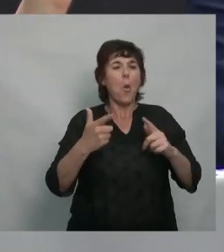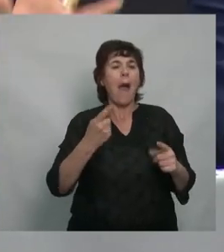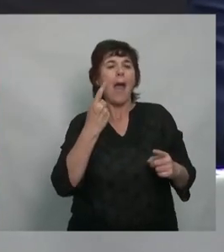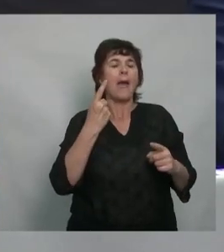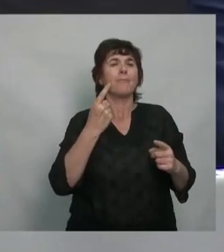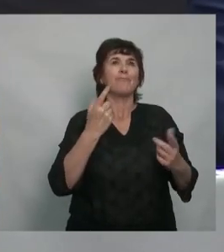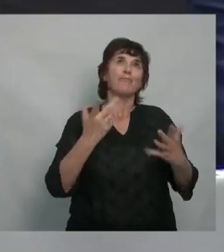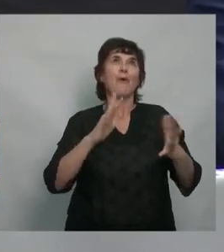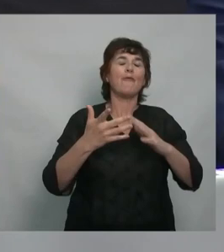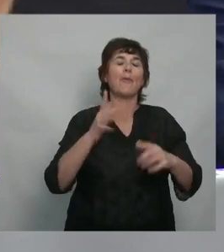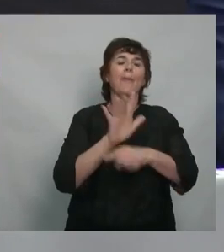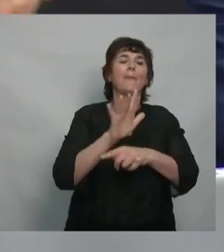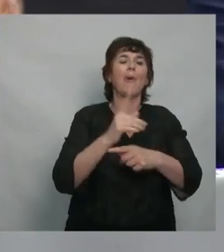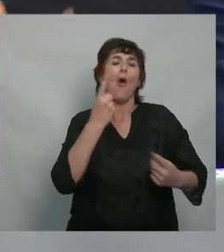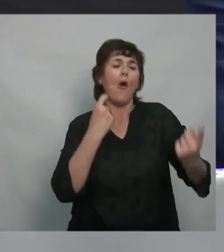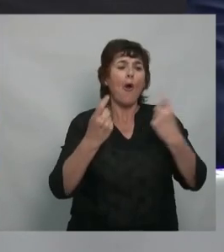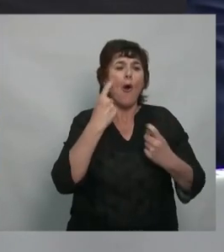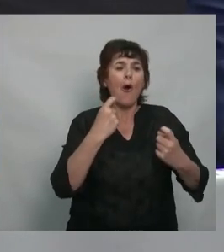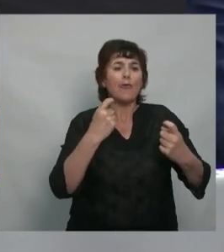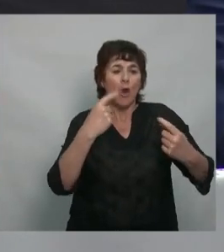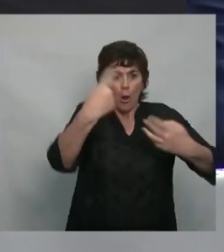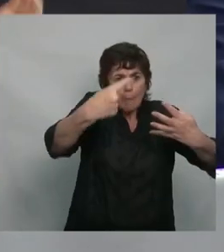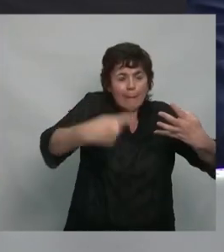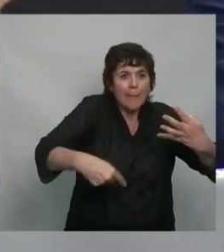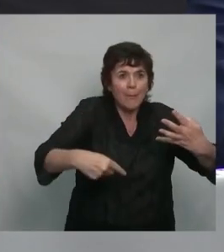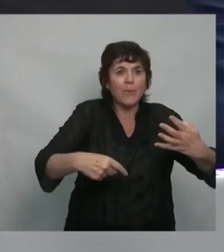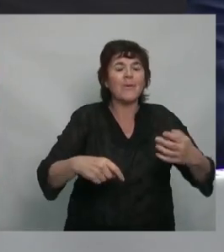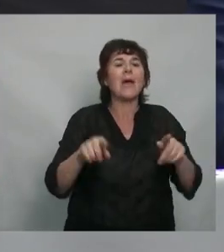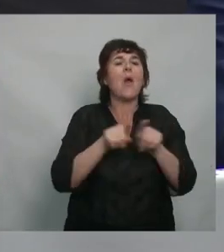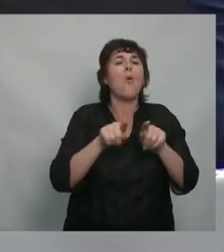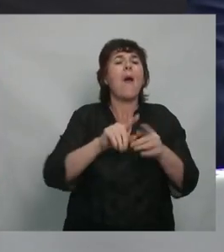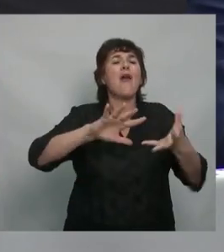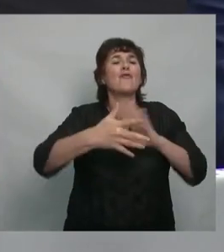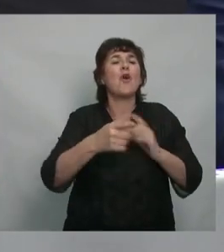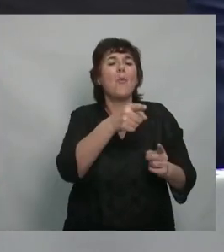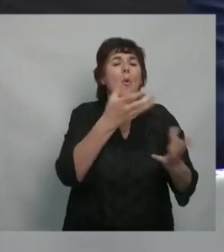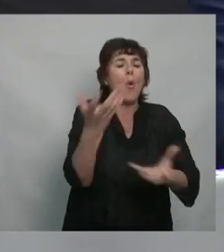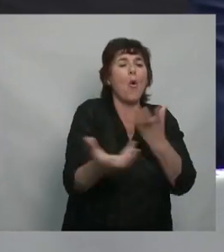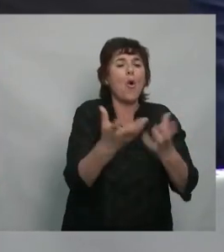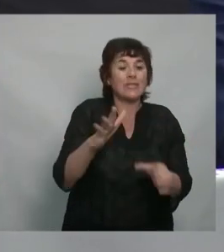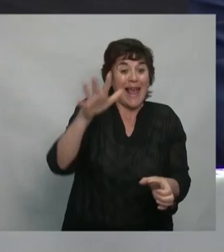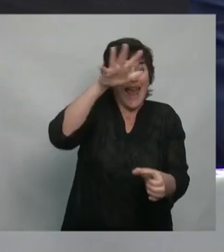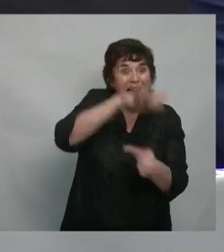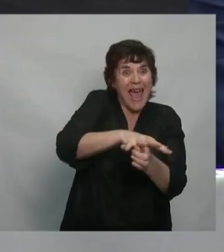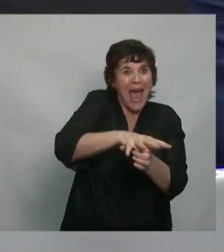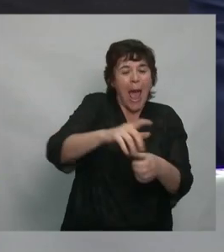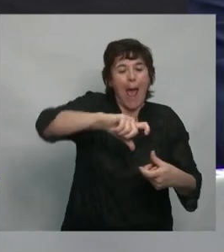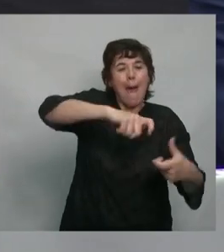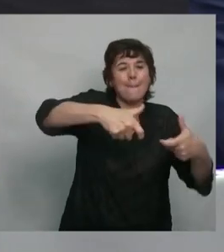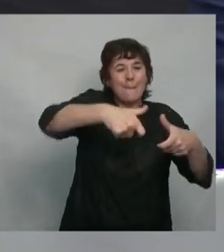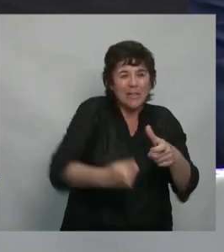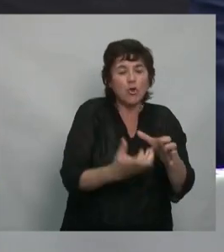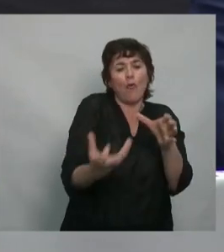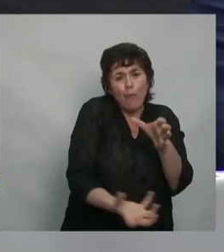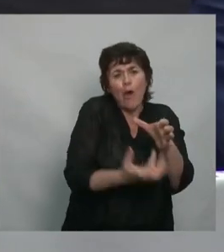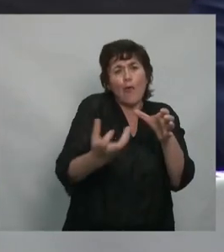descontrol, es porque finalmente es como la olla a presión, es cuando vos tapaste la olla y la metiste fuego